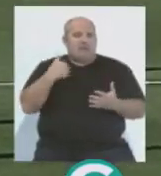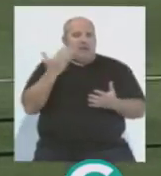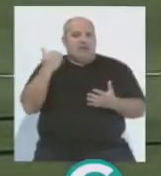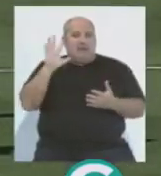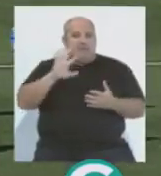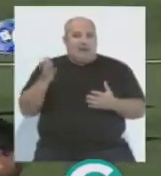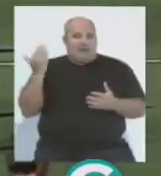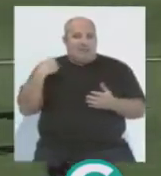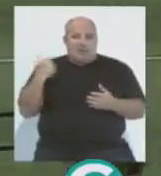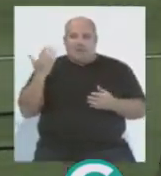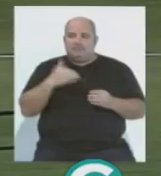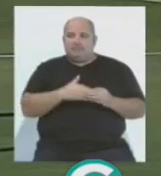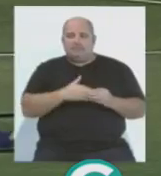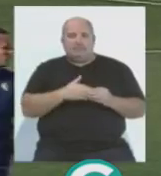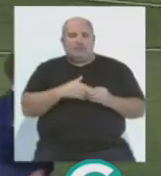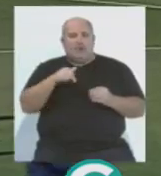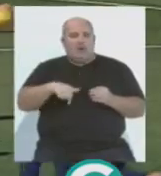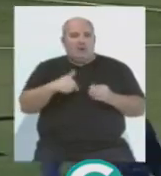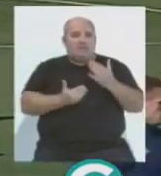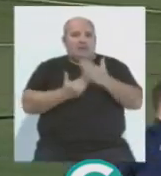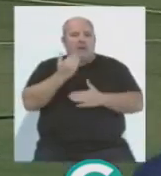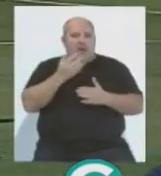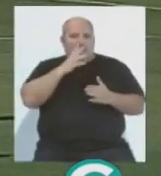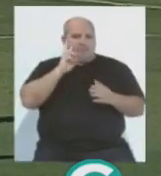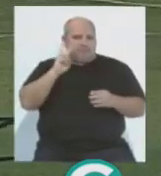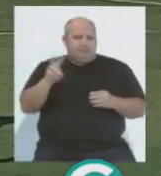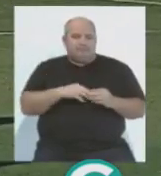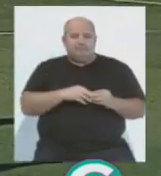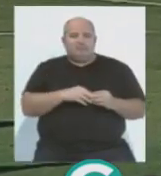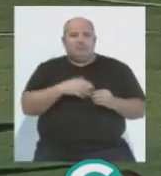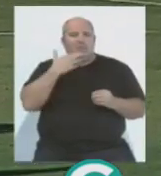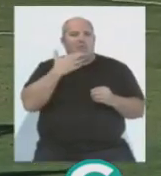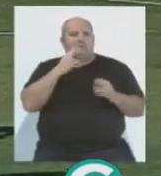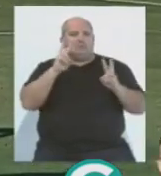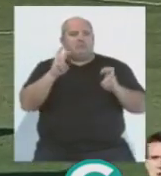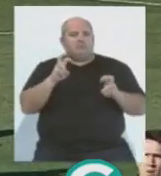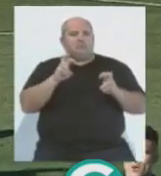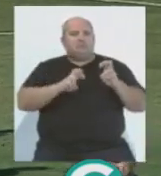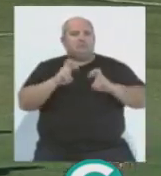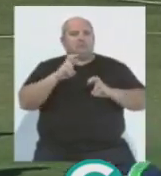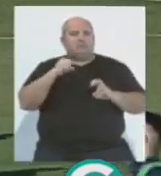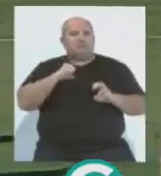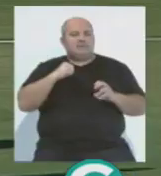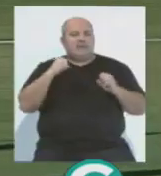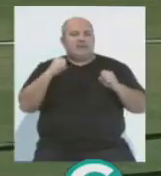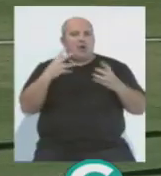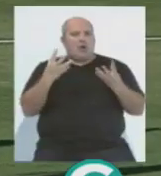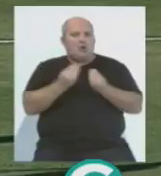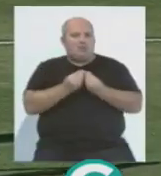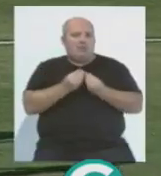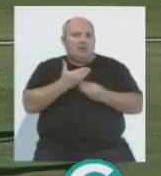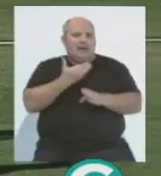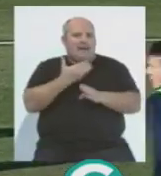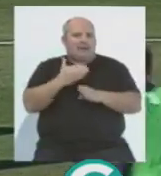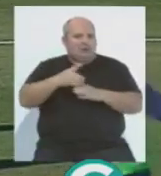Estas son imágenes de ayer. Ahora también tenemos la de esta misma mañana. Veíamos cómo estaba entrenando con el